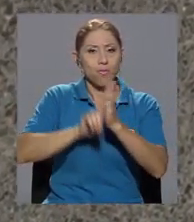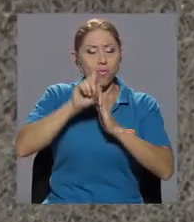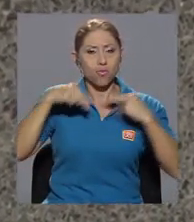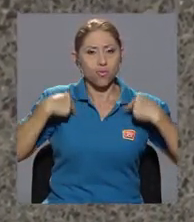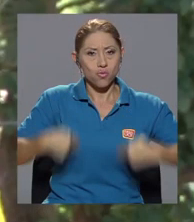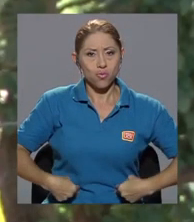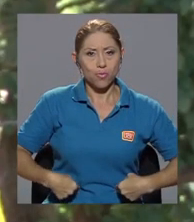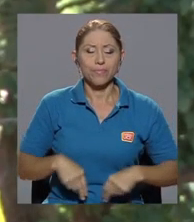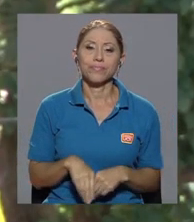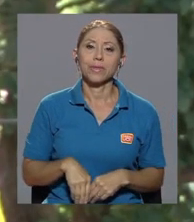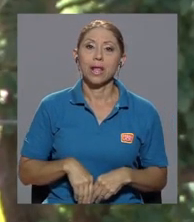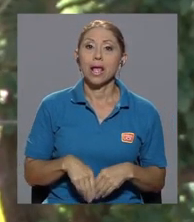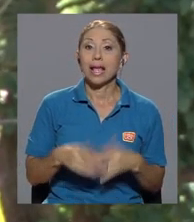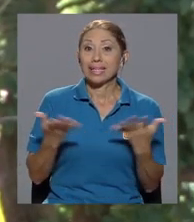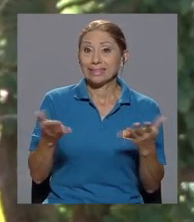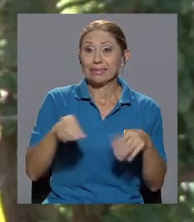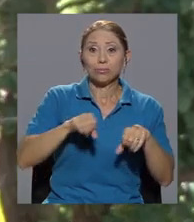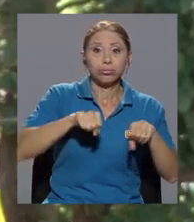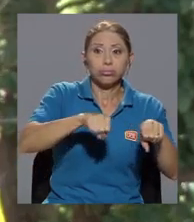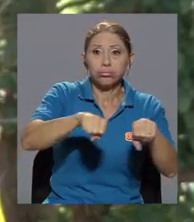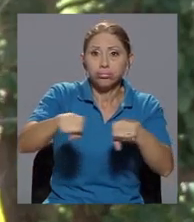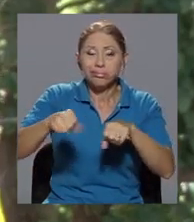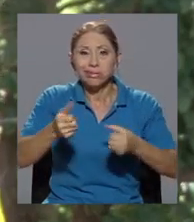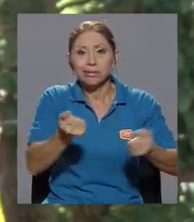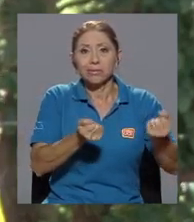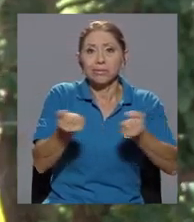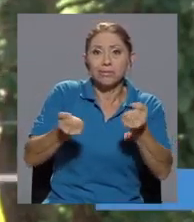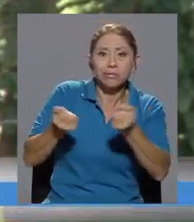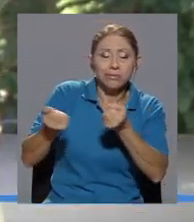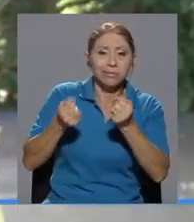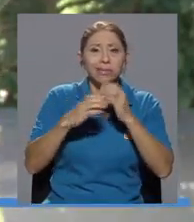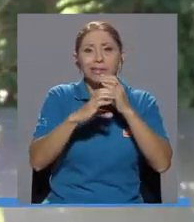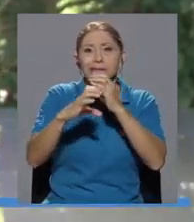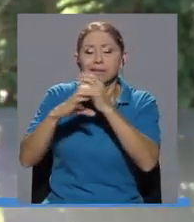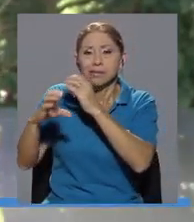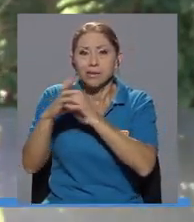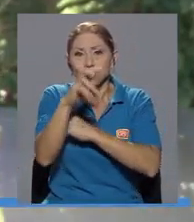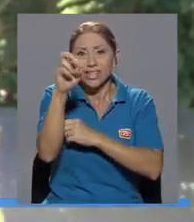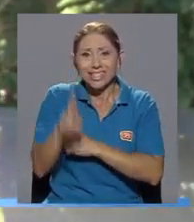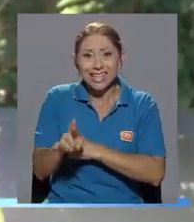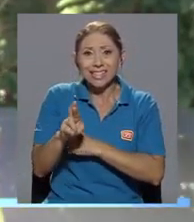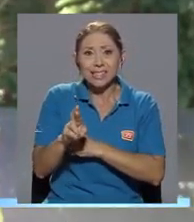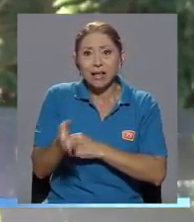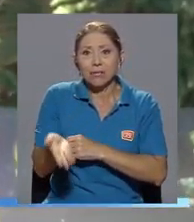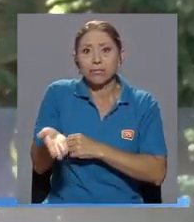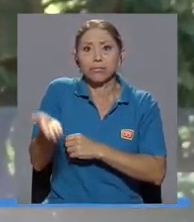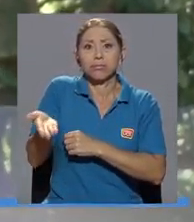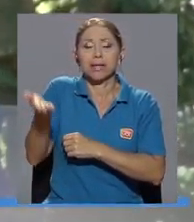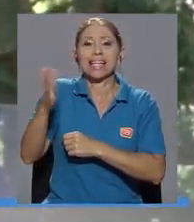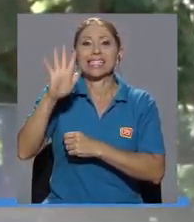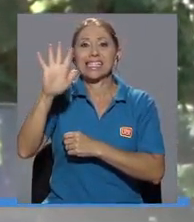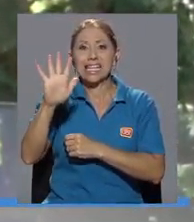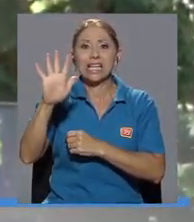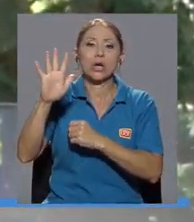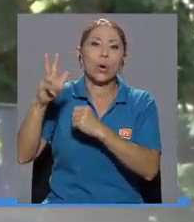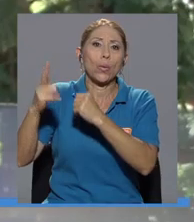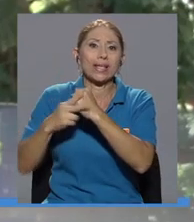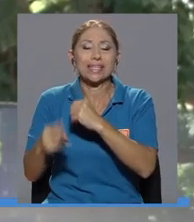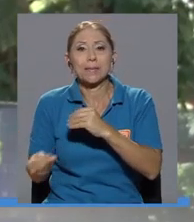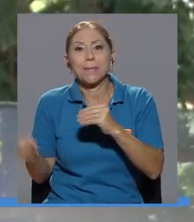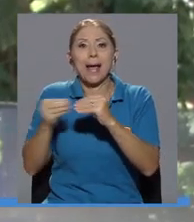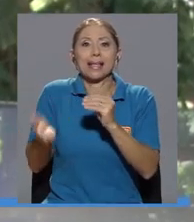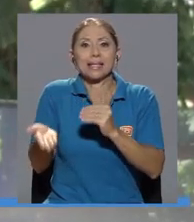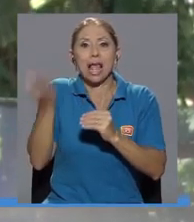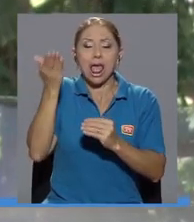La flota vehicular costarricense ha venido creciendo cinco o seis veces más que la población, en los últimos años, 6-7